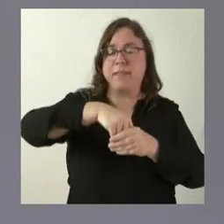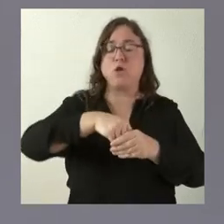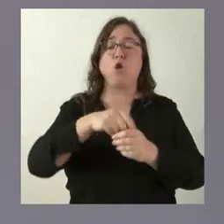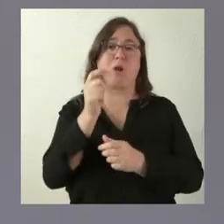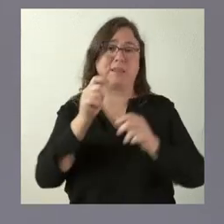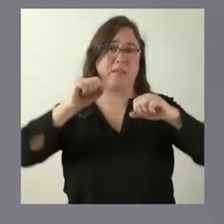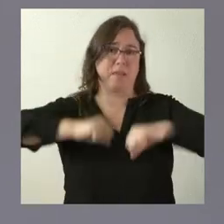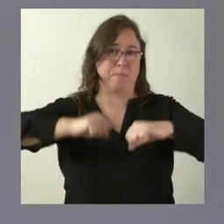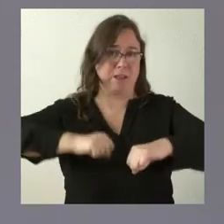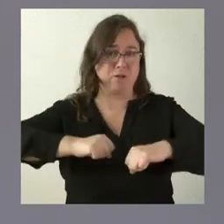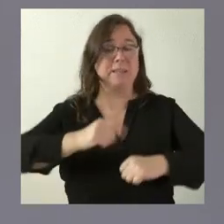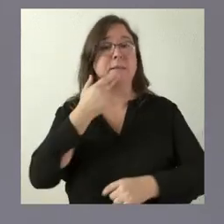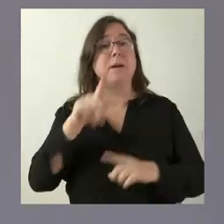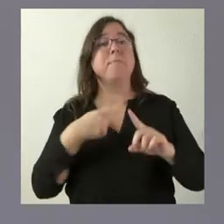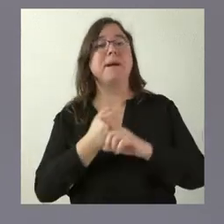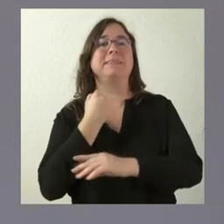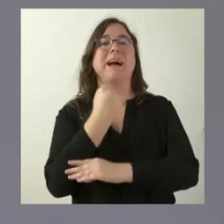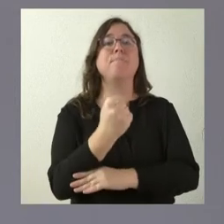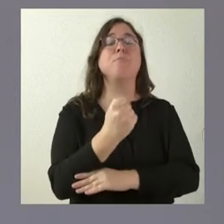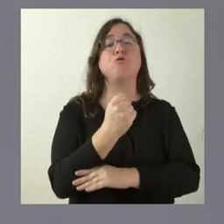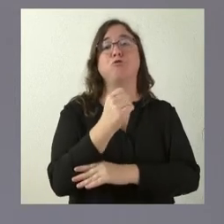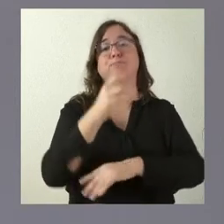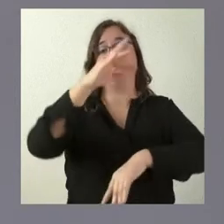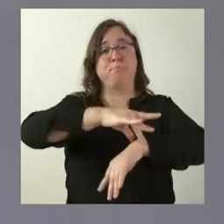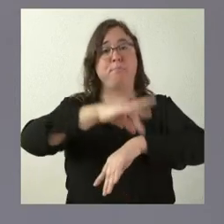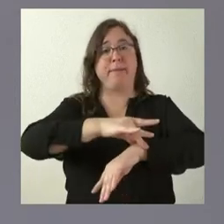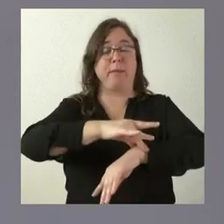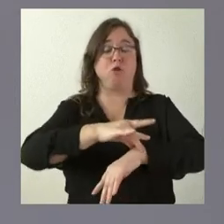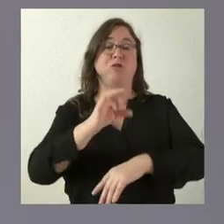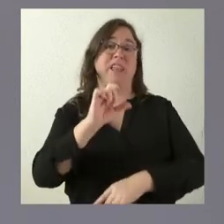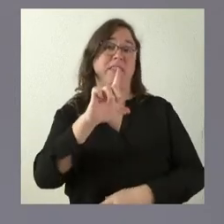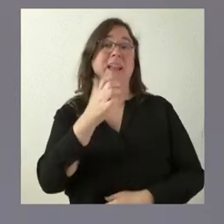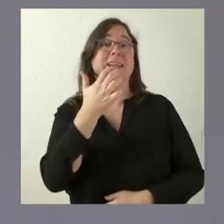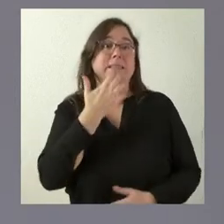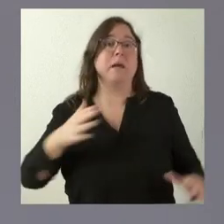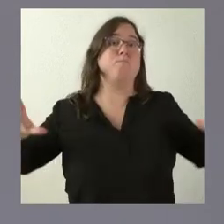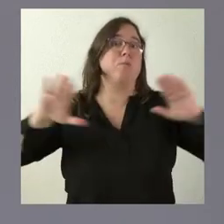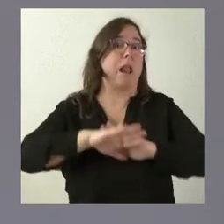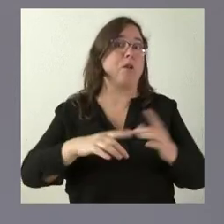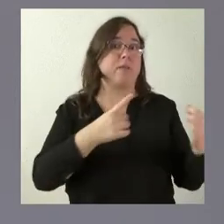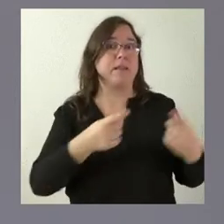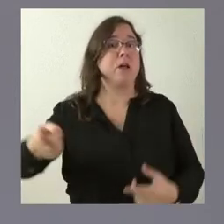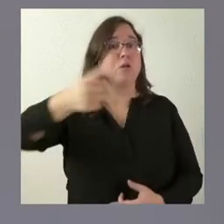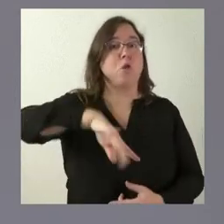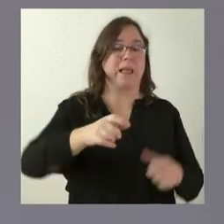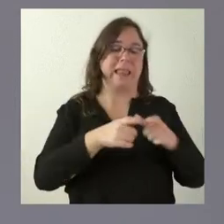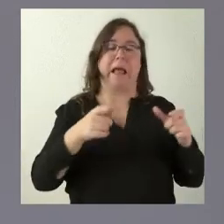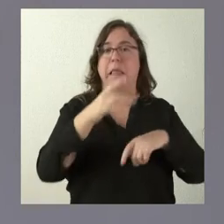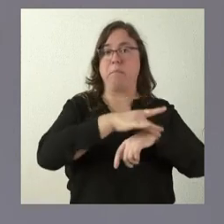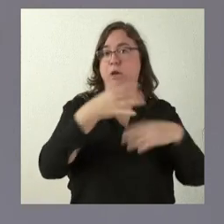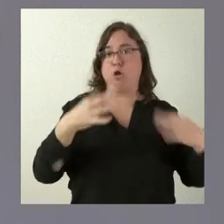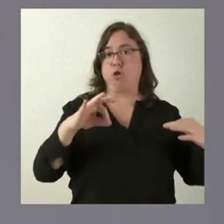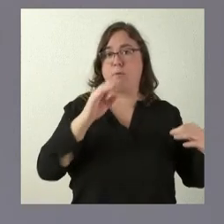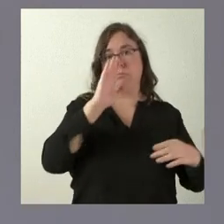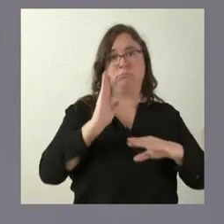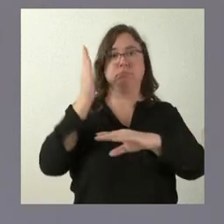como tienen el apoyo del SACIL en cualquier circunstancia que en un turno de noche puedan precisar y teniendo todos ellos tarjeta sanitaria, pues serían atendidos